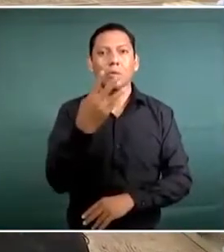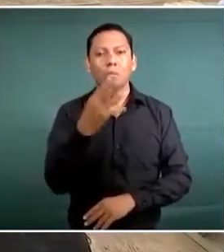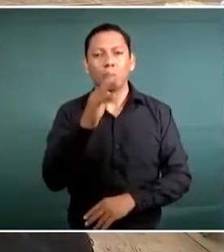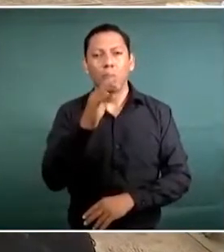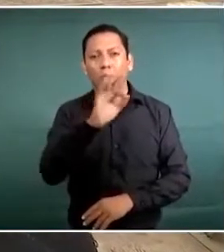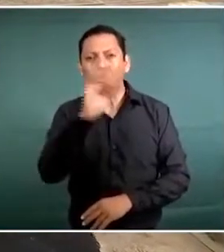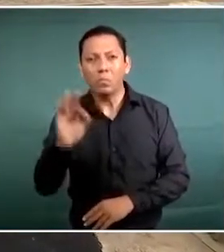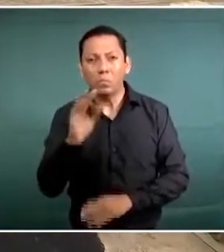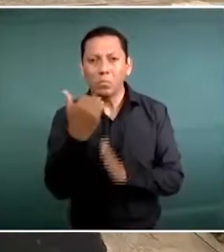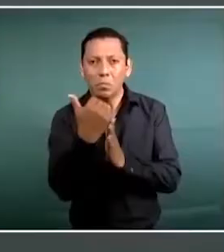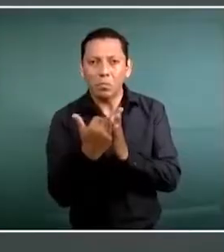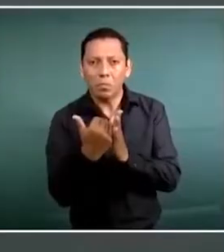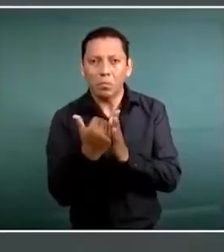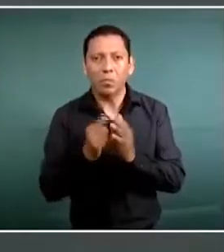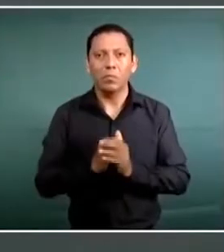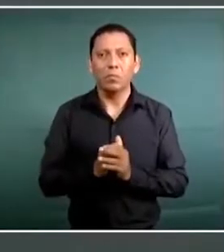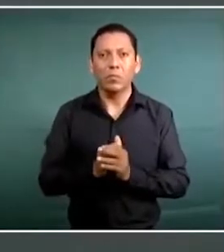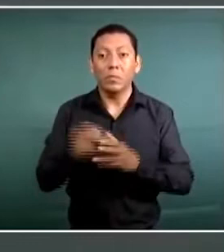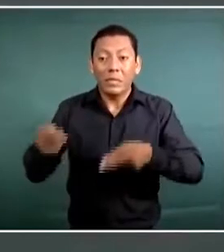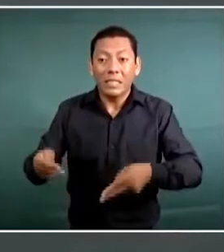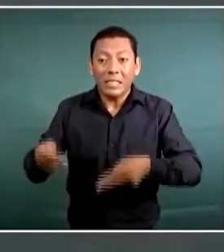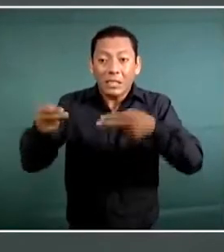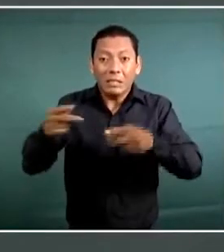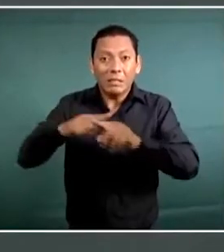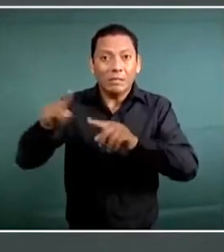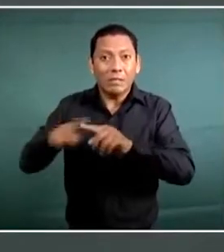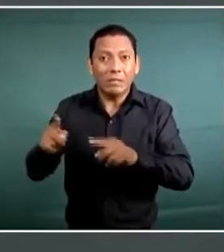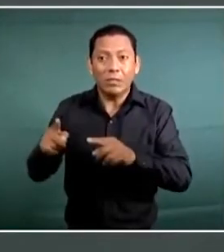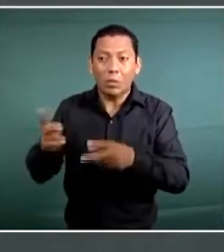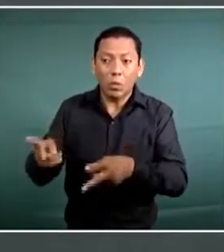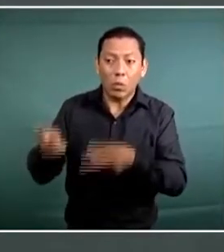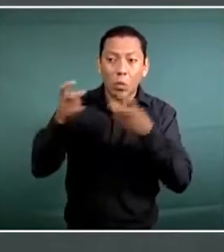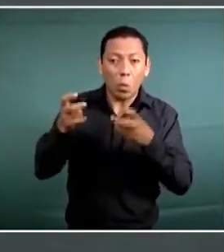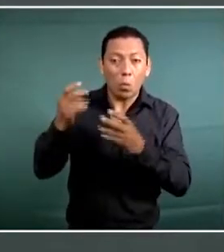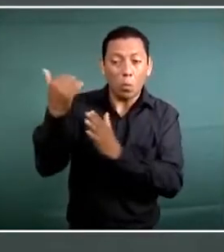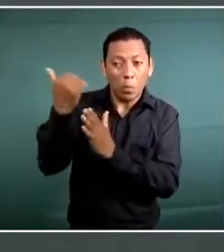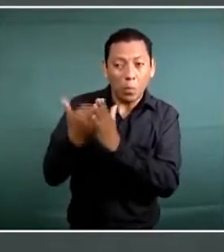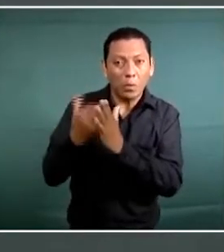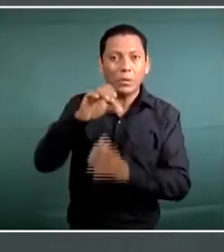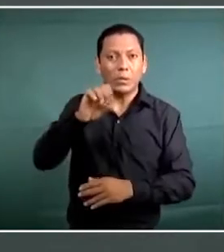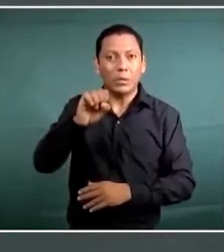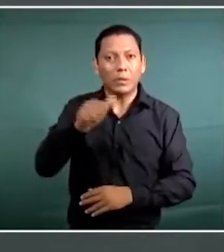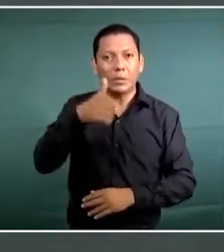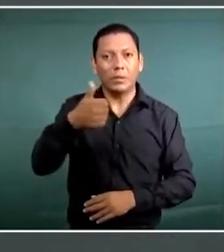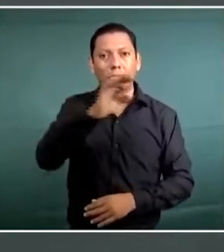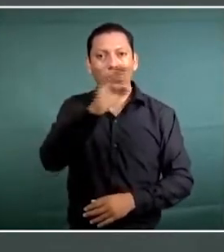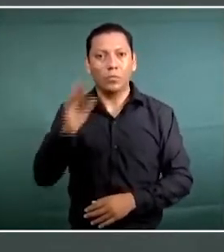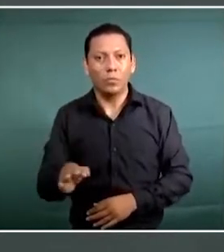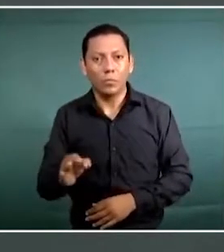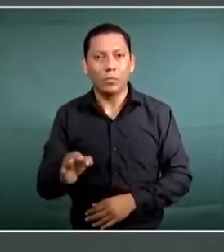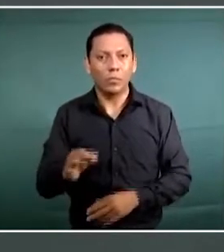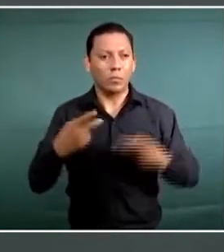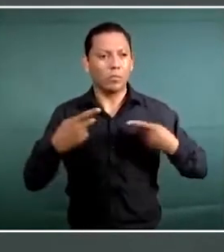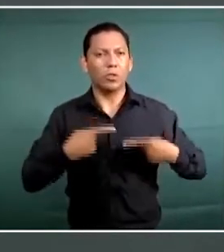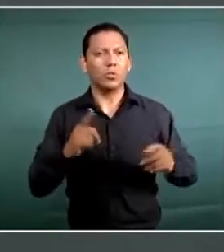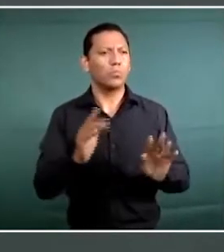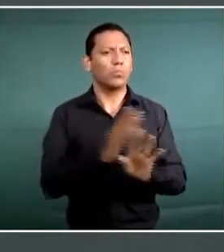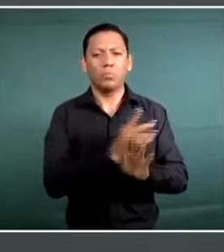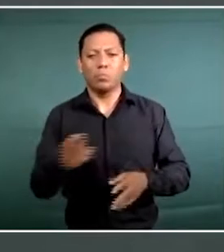menos, el robo a negocio, 66 por ciento menos, el robo a transeute,